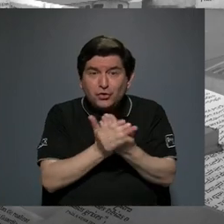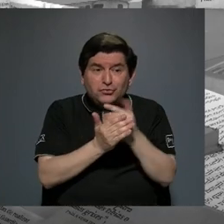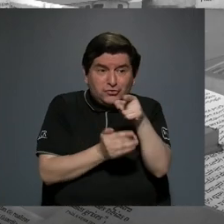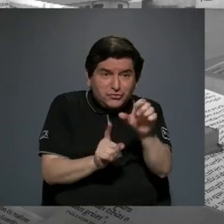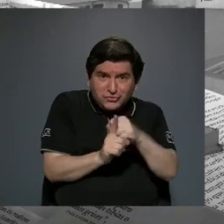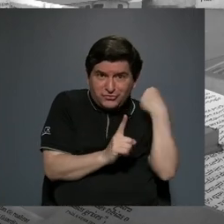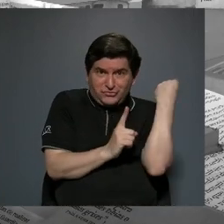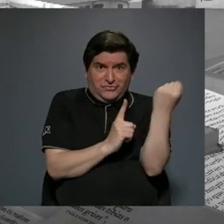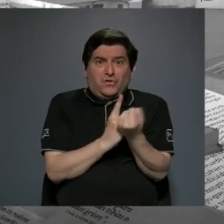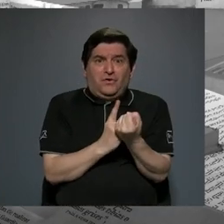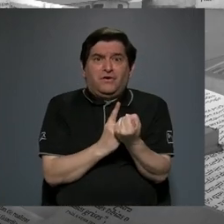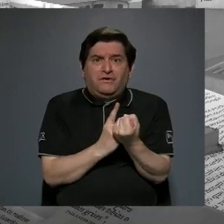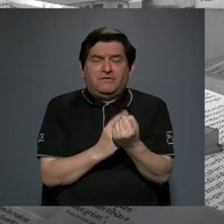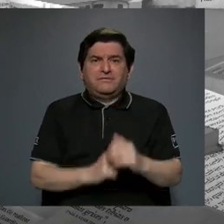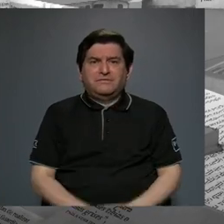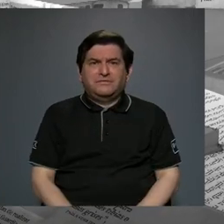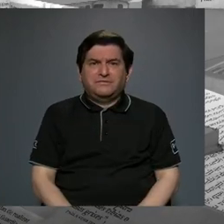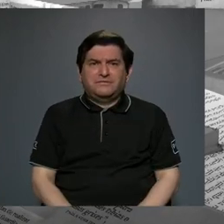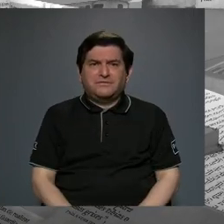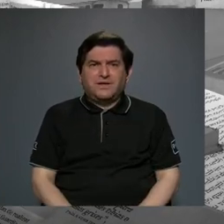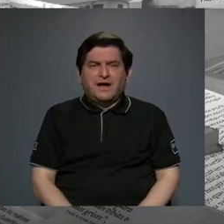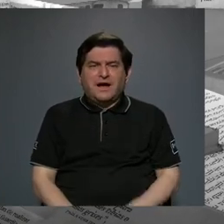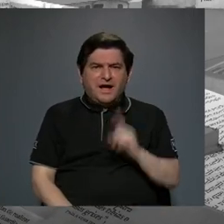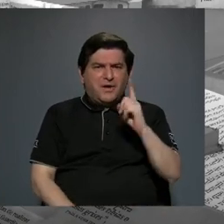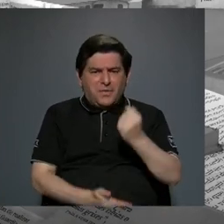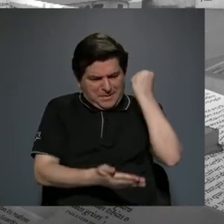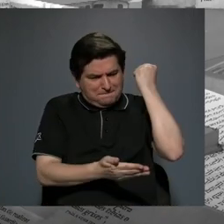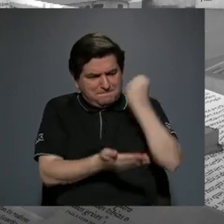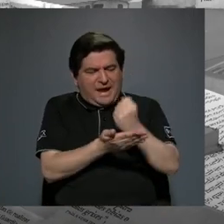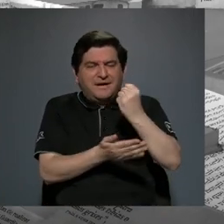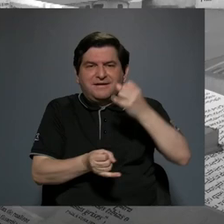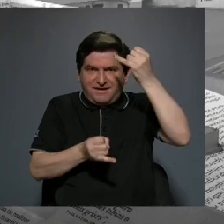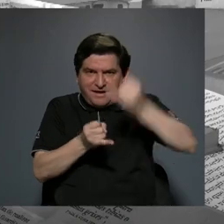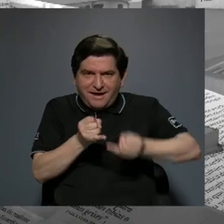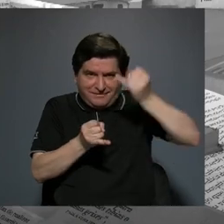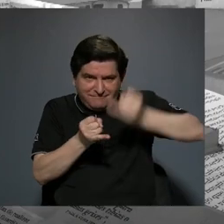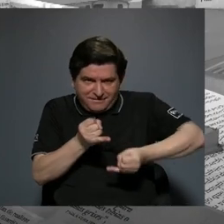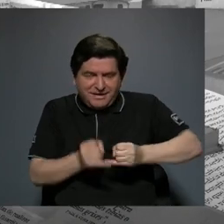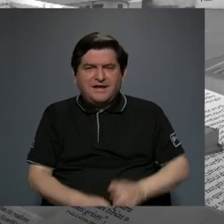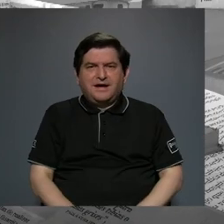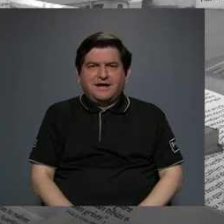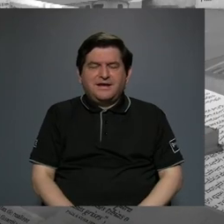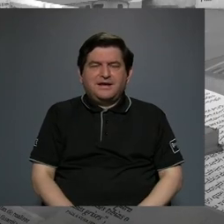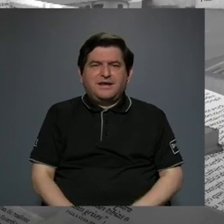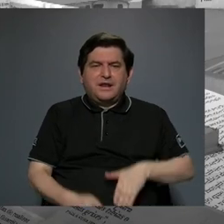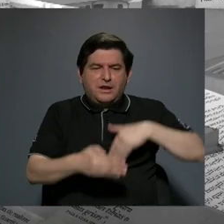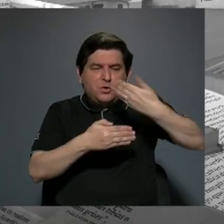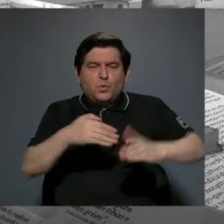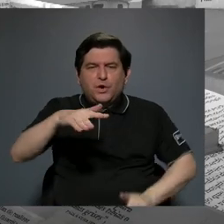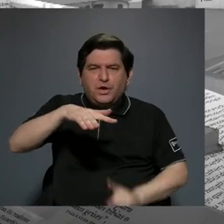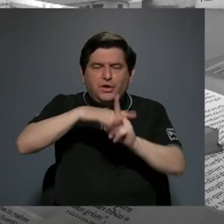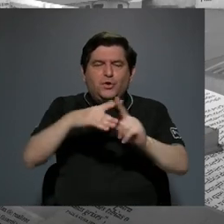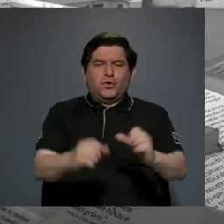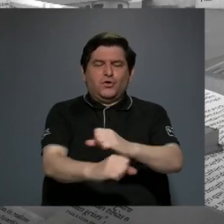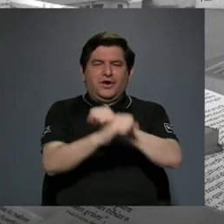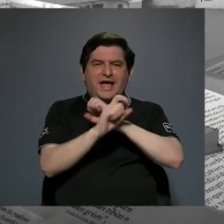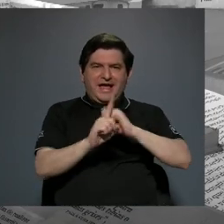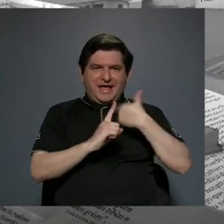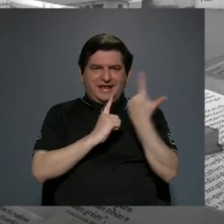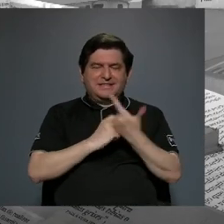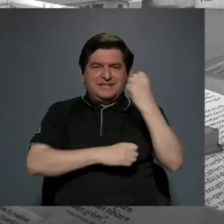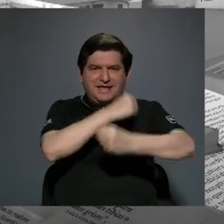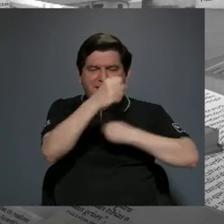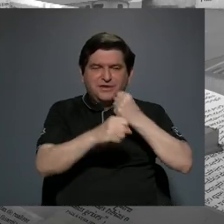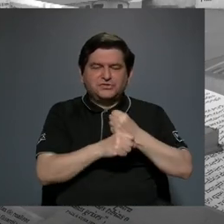fue dejando la huella para que finalmente vinieran las garantías sociales en la década